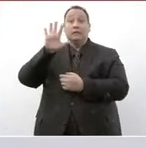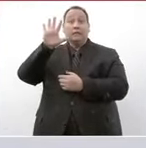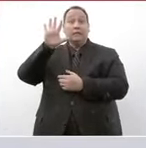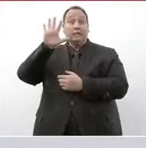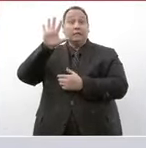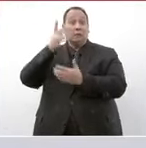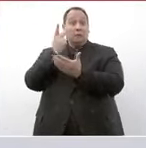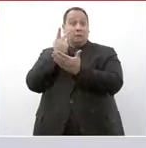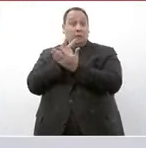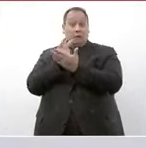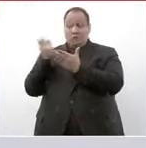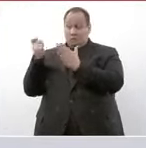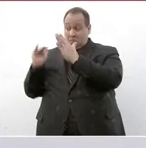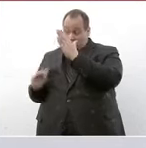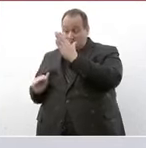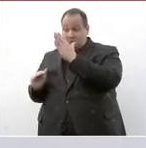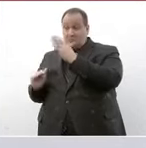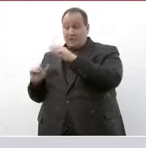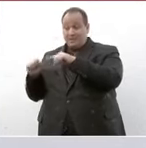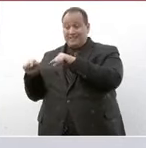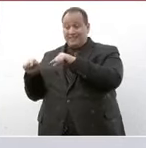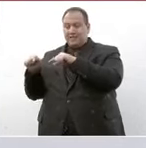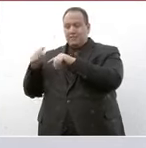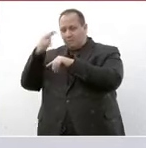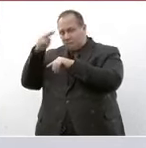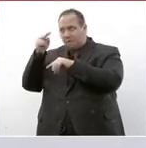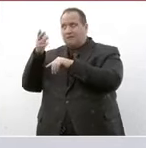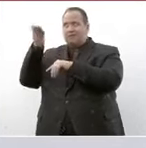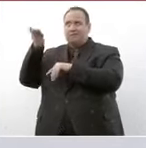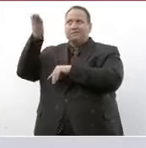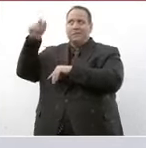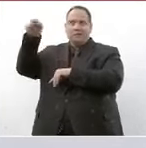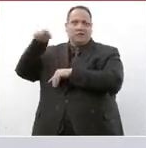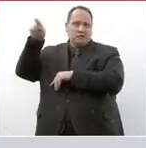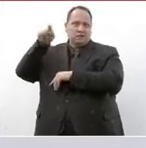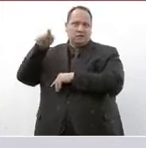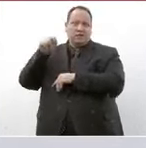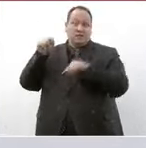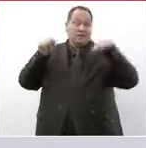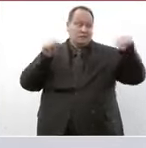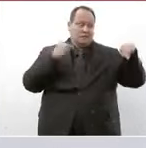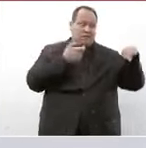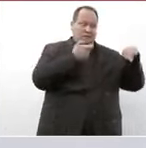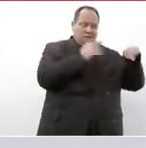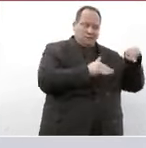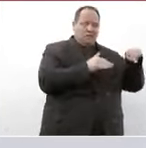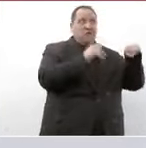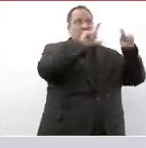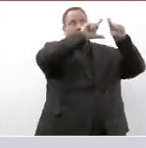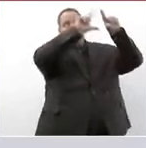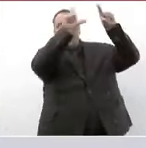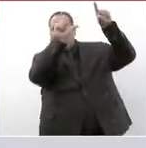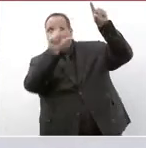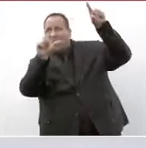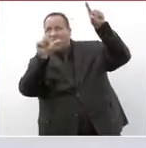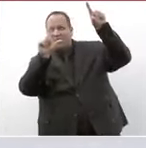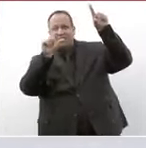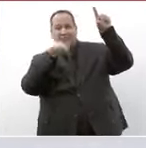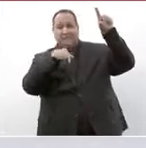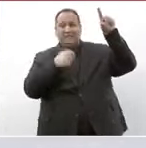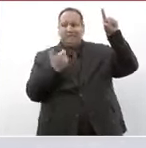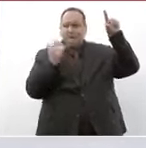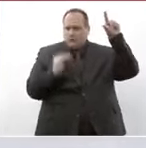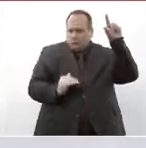pesos más barata la gasolina que aquí que en el resto del país